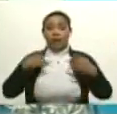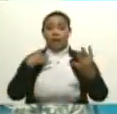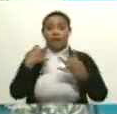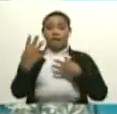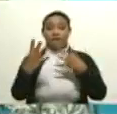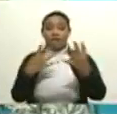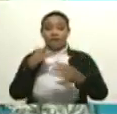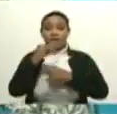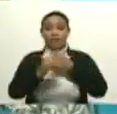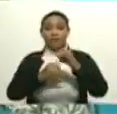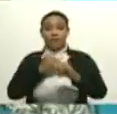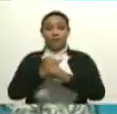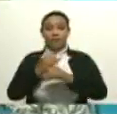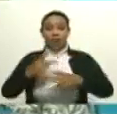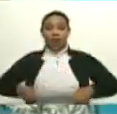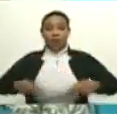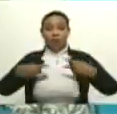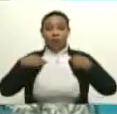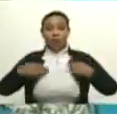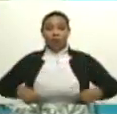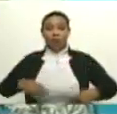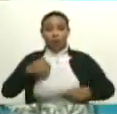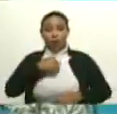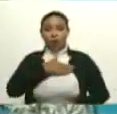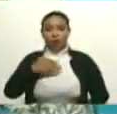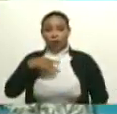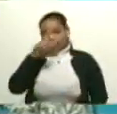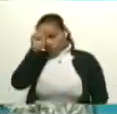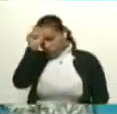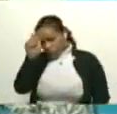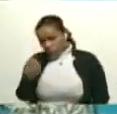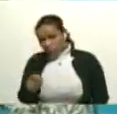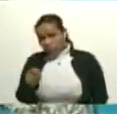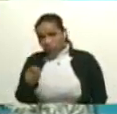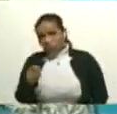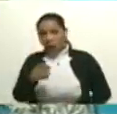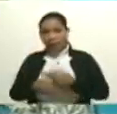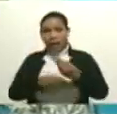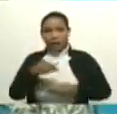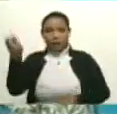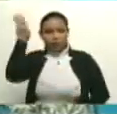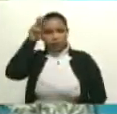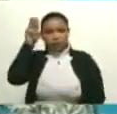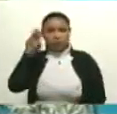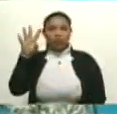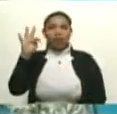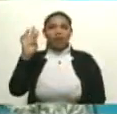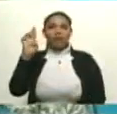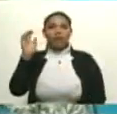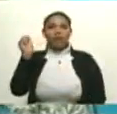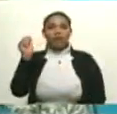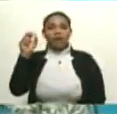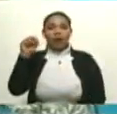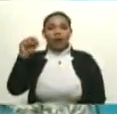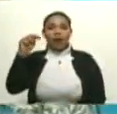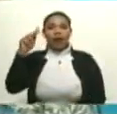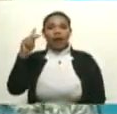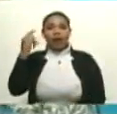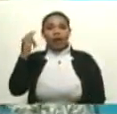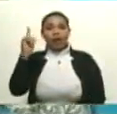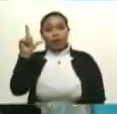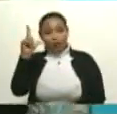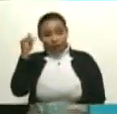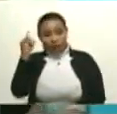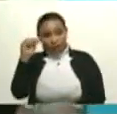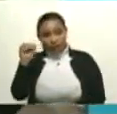la vida humana. Yo quiero rendirle homenaje, tributo al maestro Franklin Tobar, que en medio del